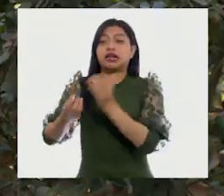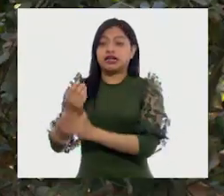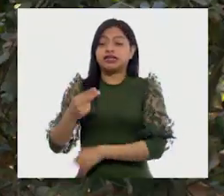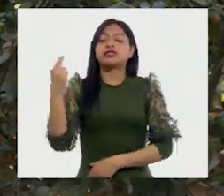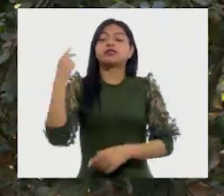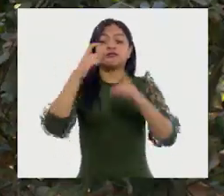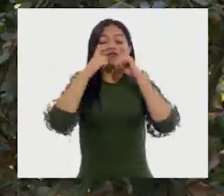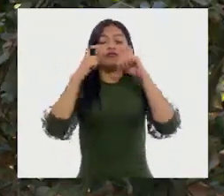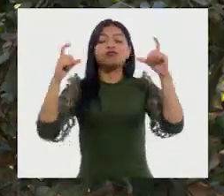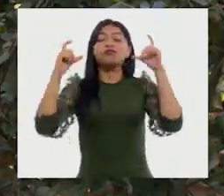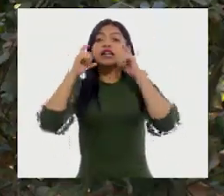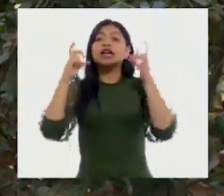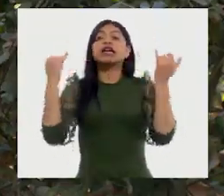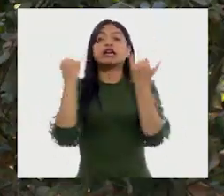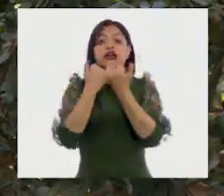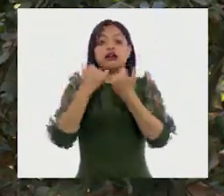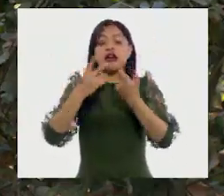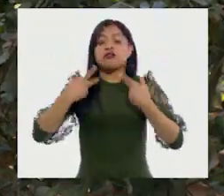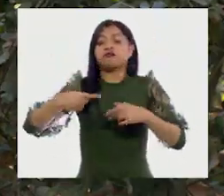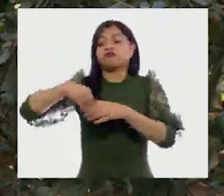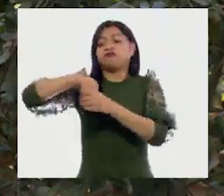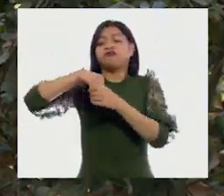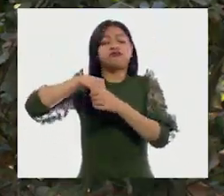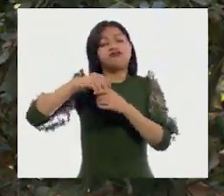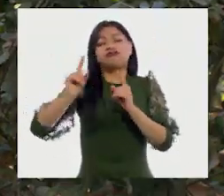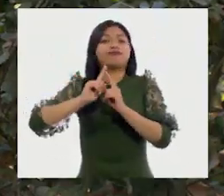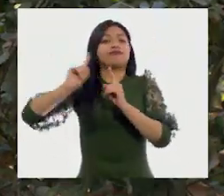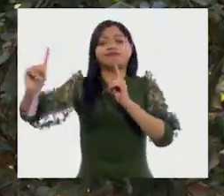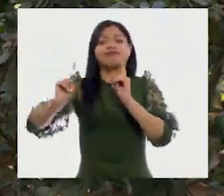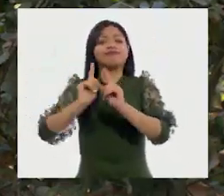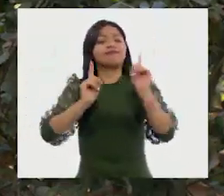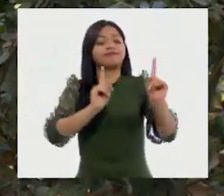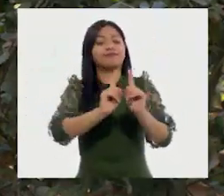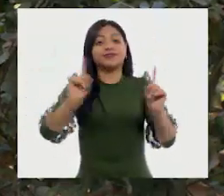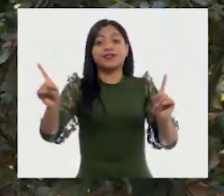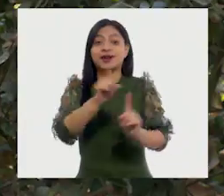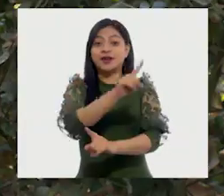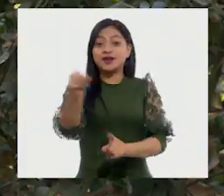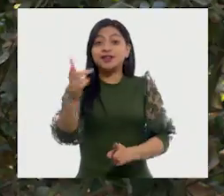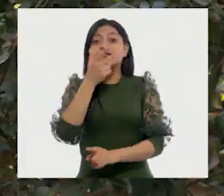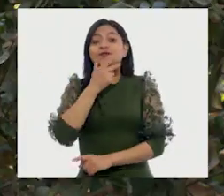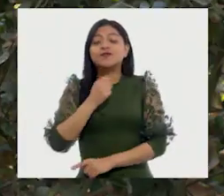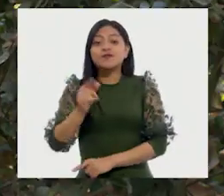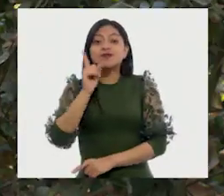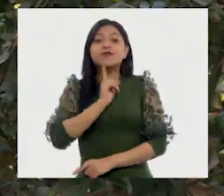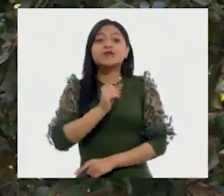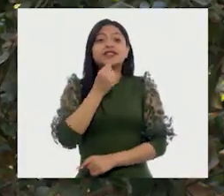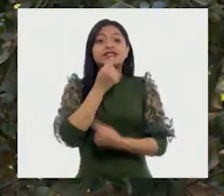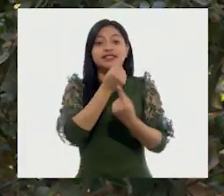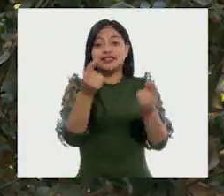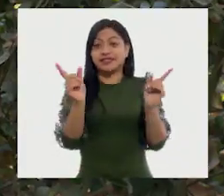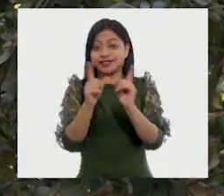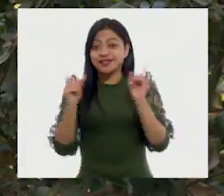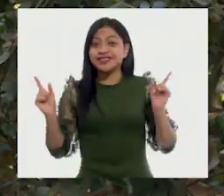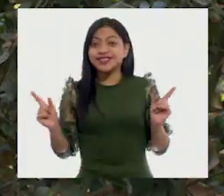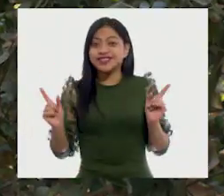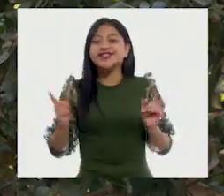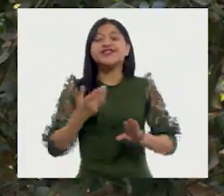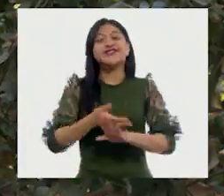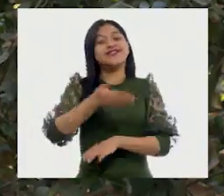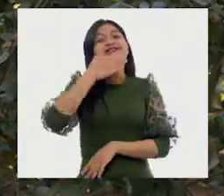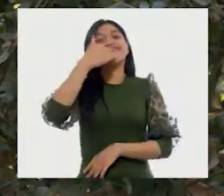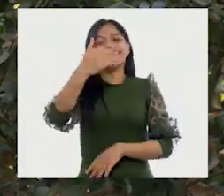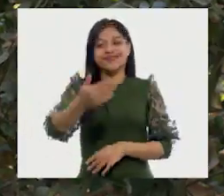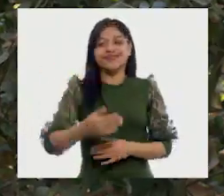cubrebocas y guarda la sana distancia. ¡Hola! ¿Listas? ¿Listos? ¡Muy